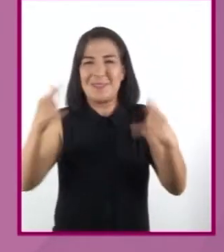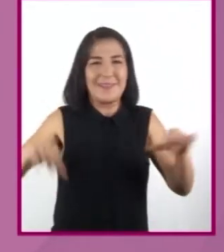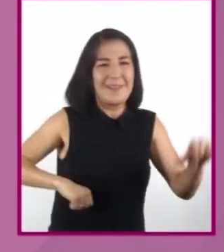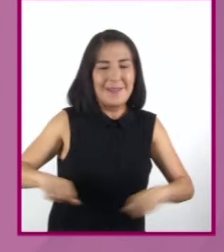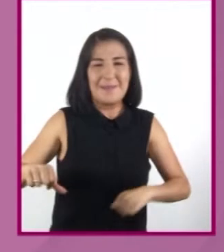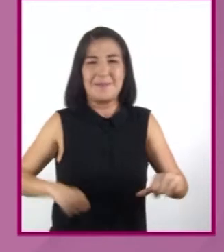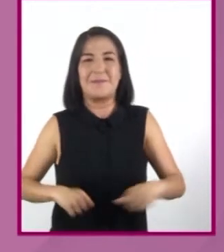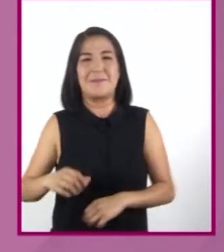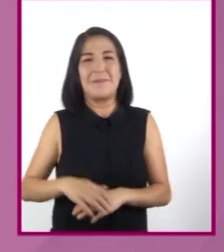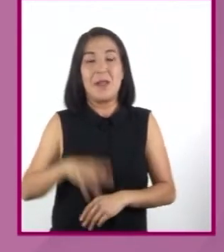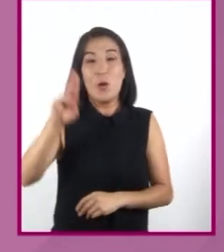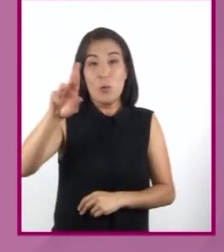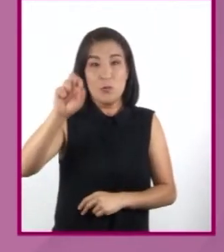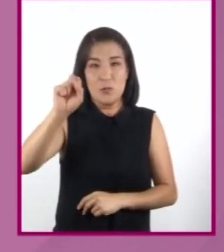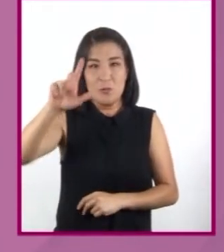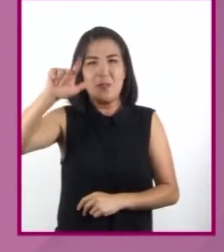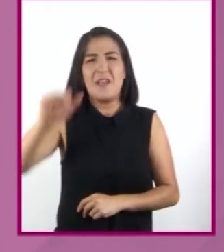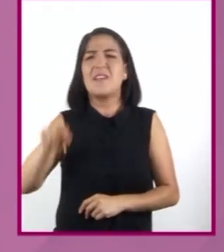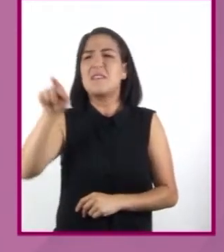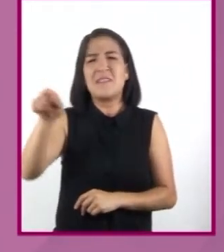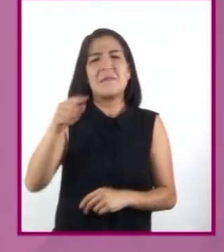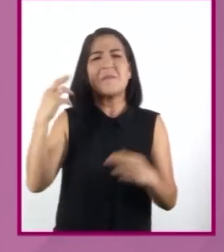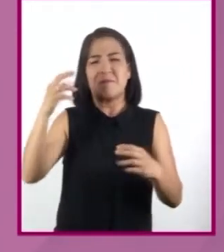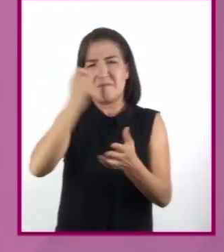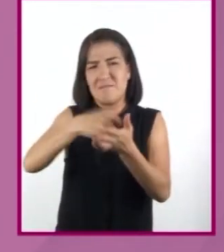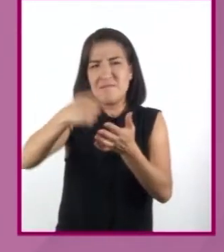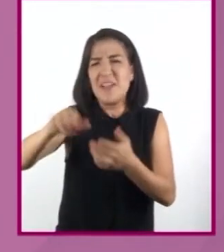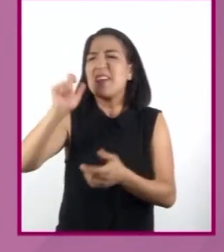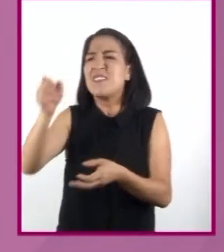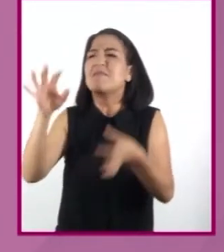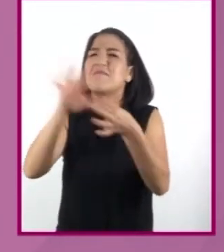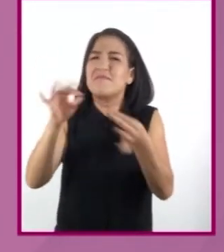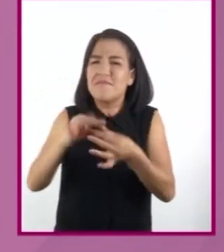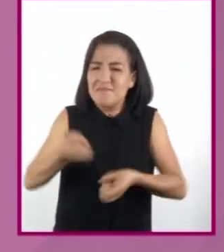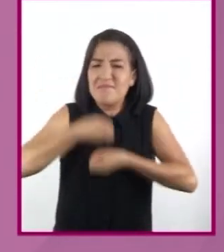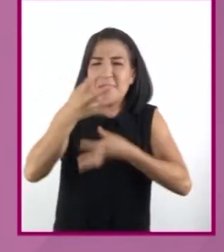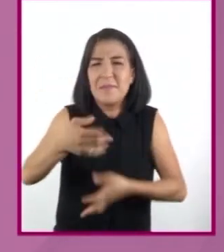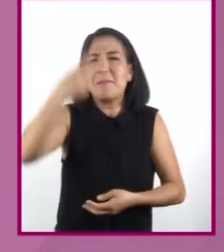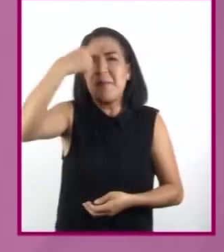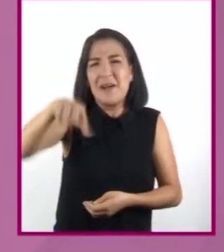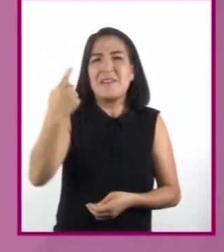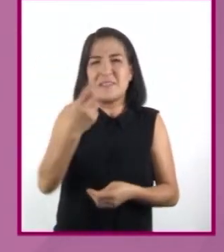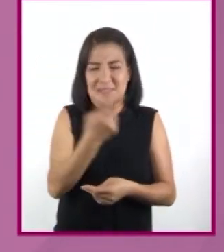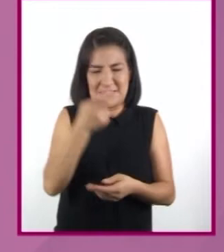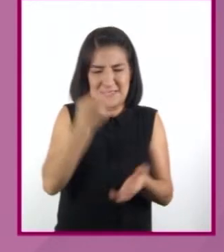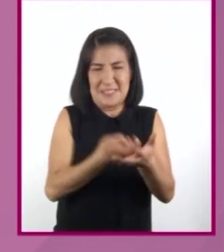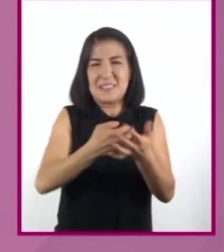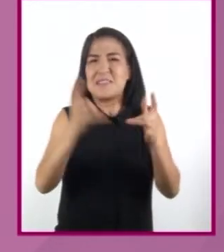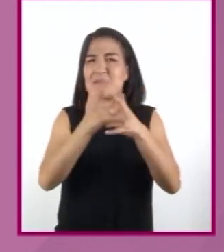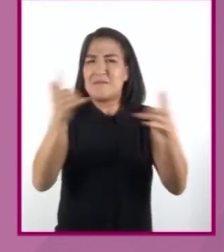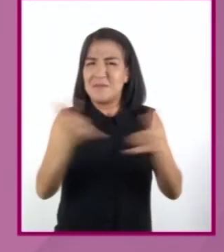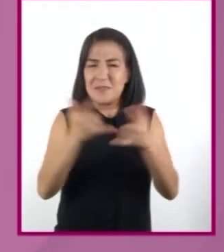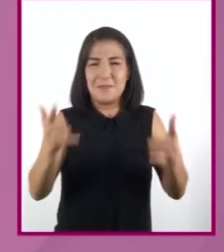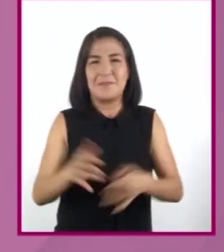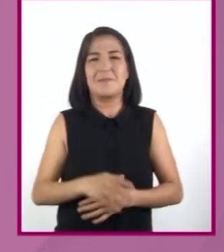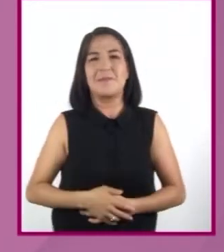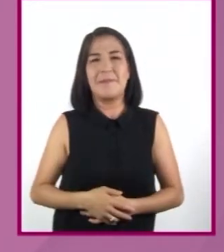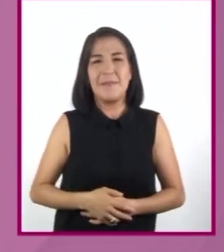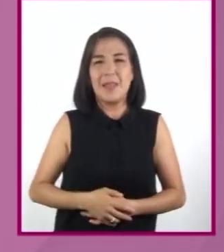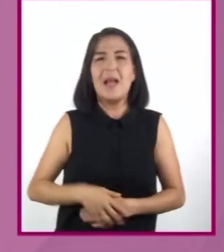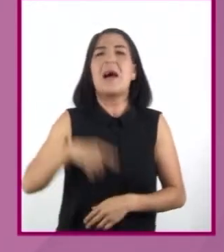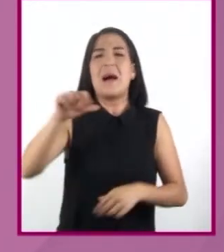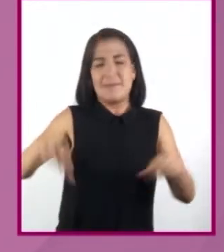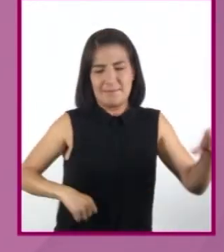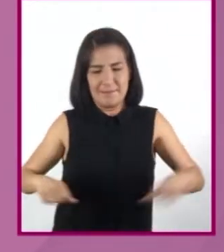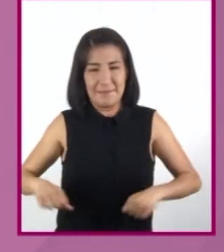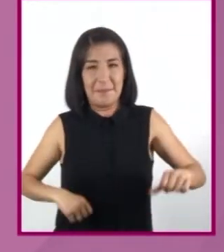Úrsula, ¿nos podría contar en qué ambiente se desarrollan estas narraciones? Los